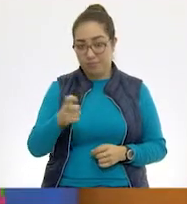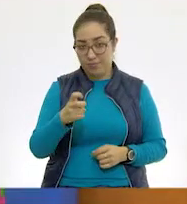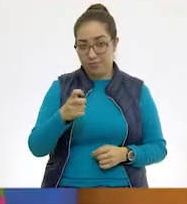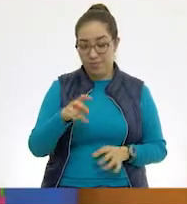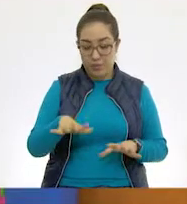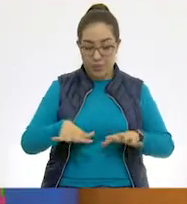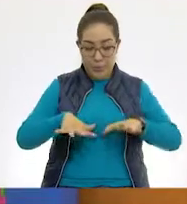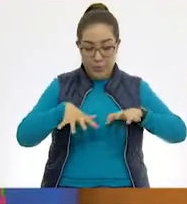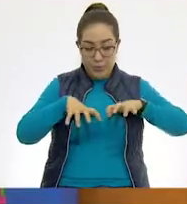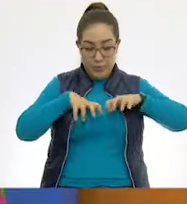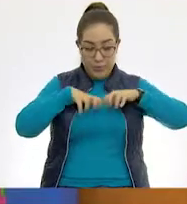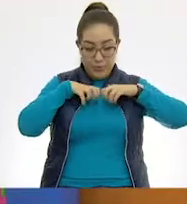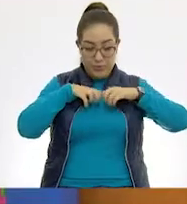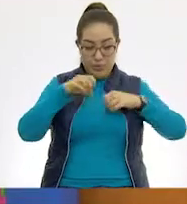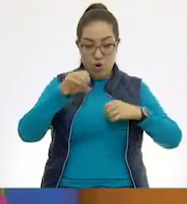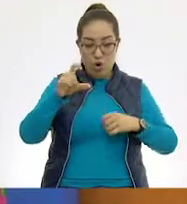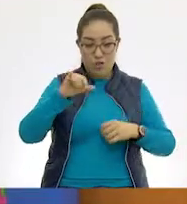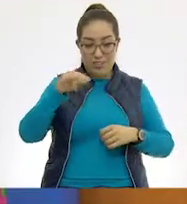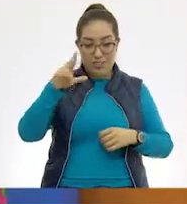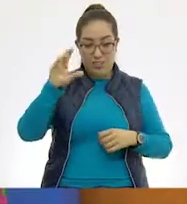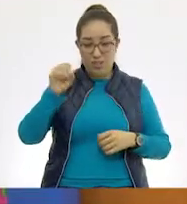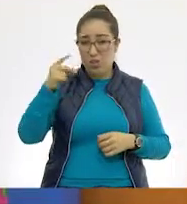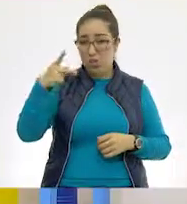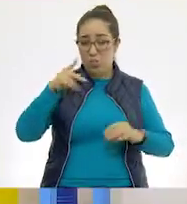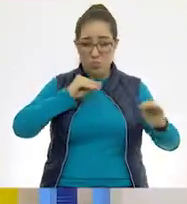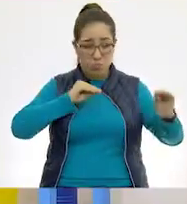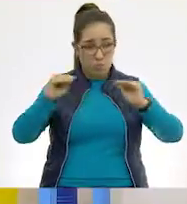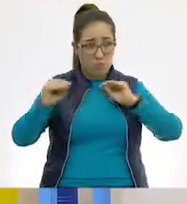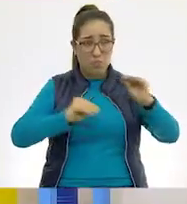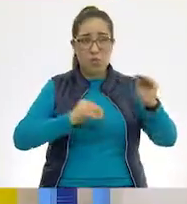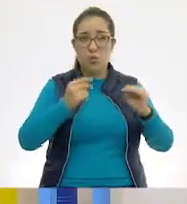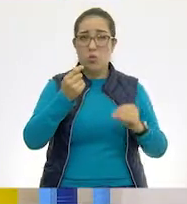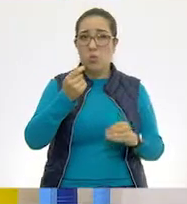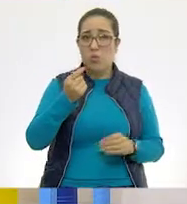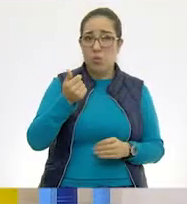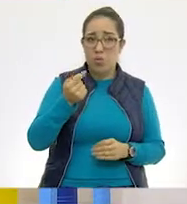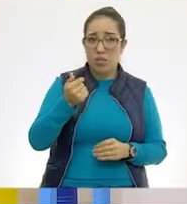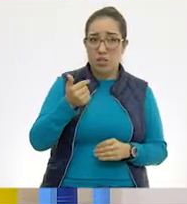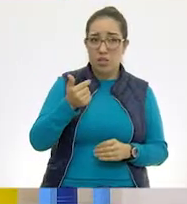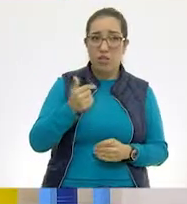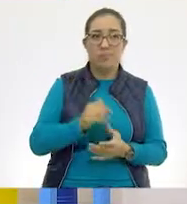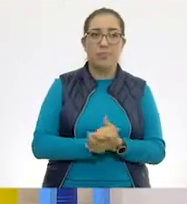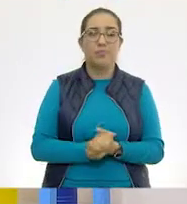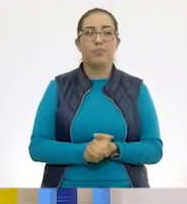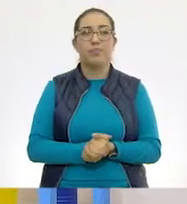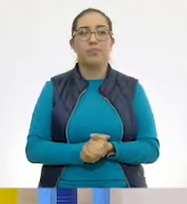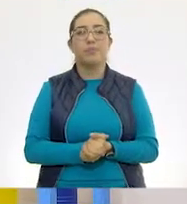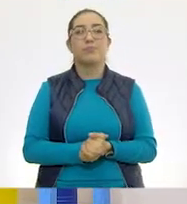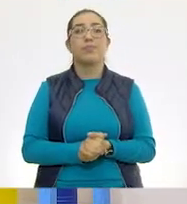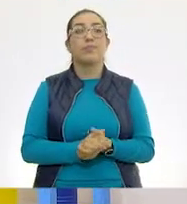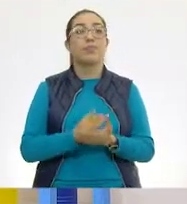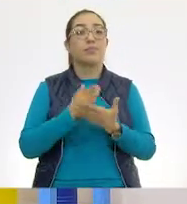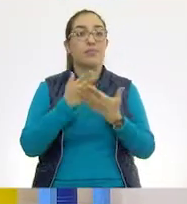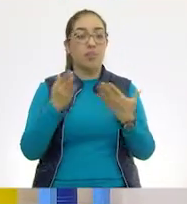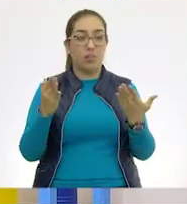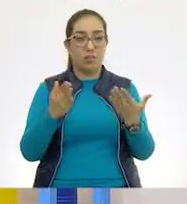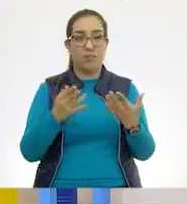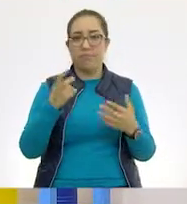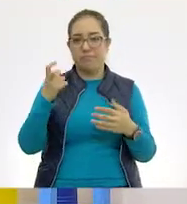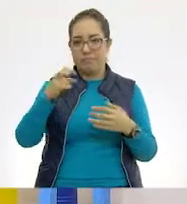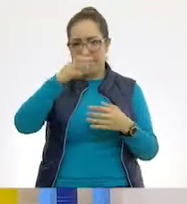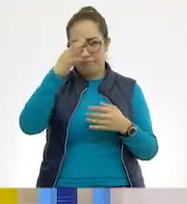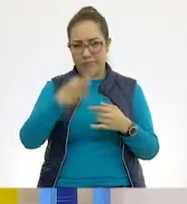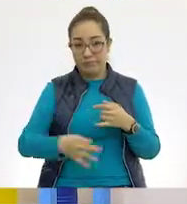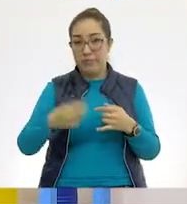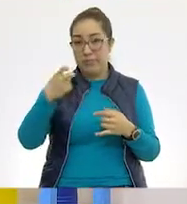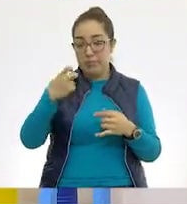de oxígeno, entonces requieren moverse muy poco, ¿te acuerdas? Sí, claro. Ok, muy bien. Ahora, última. Esta